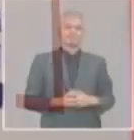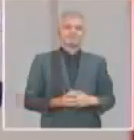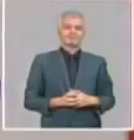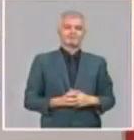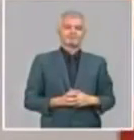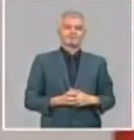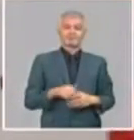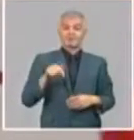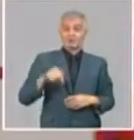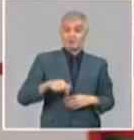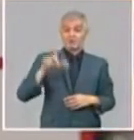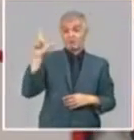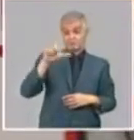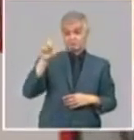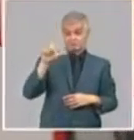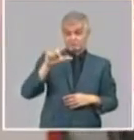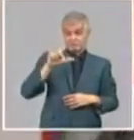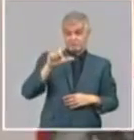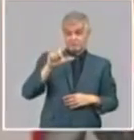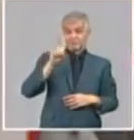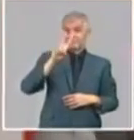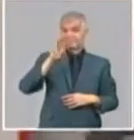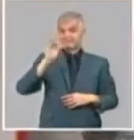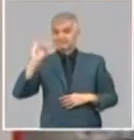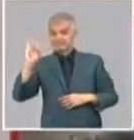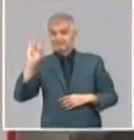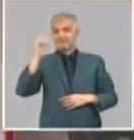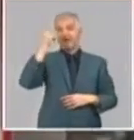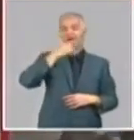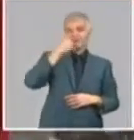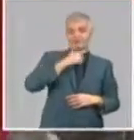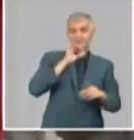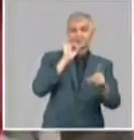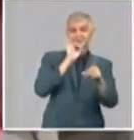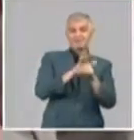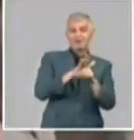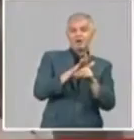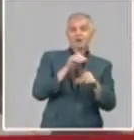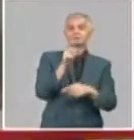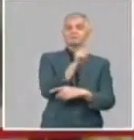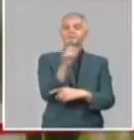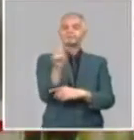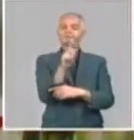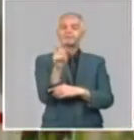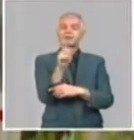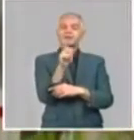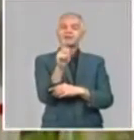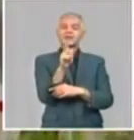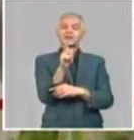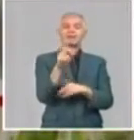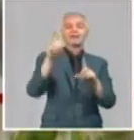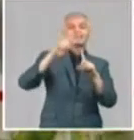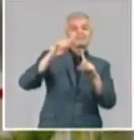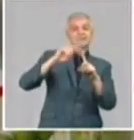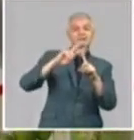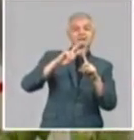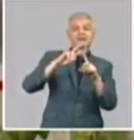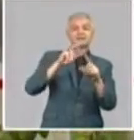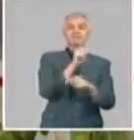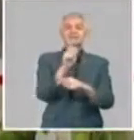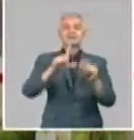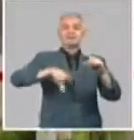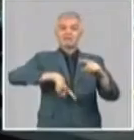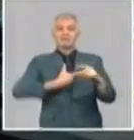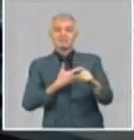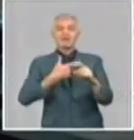Este lunes 27 de abril comenzaron las actividades docentes televisivas para los alumnos de la enseñanza artística de los niveles elemental